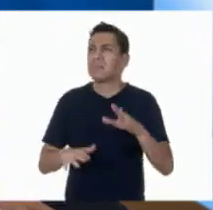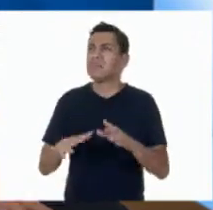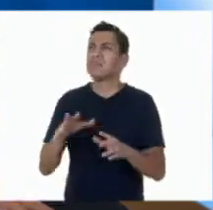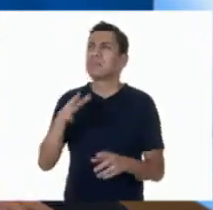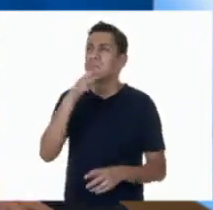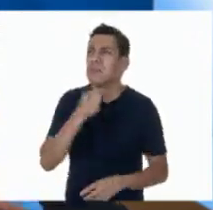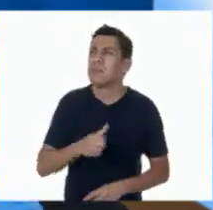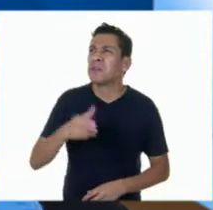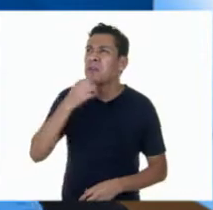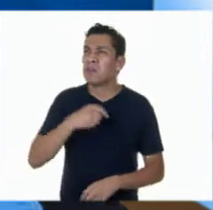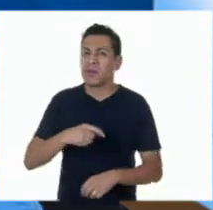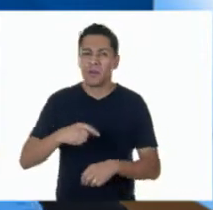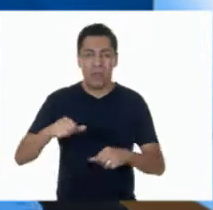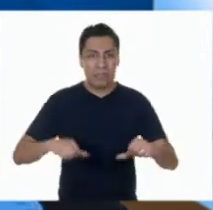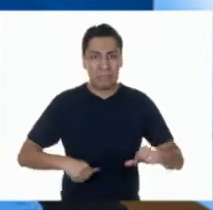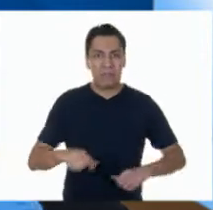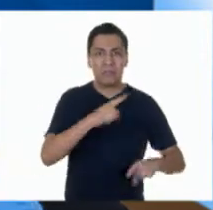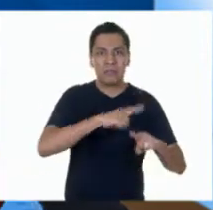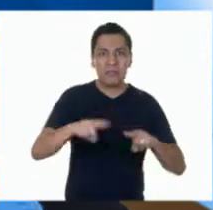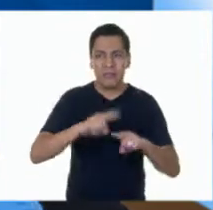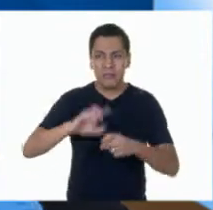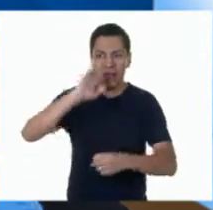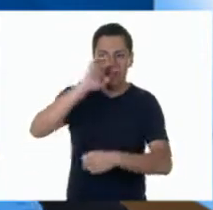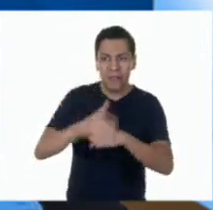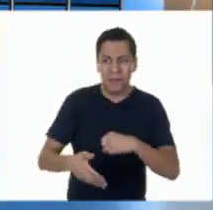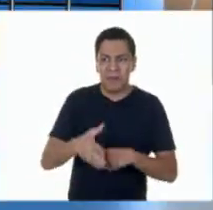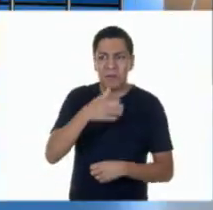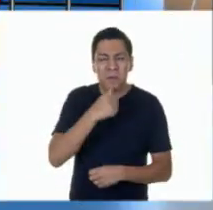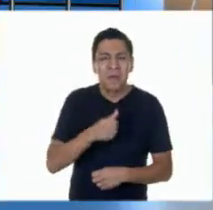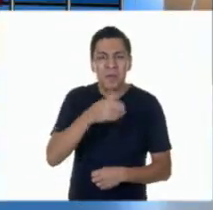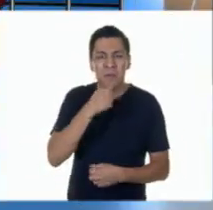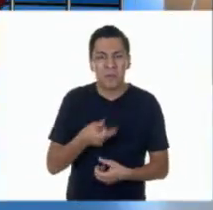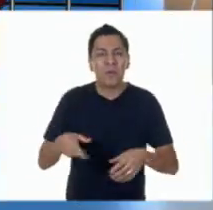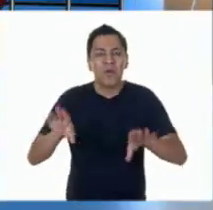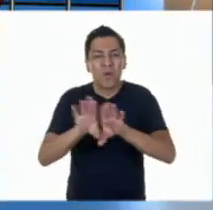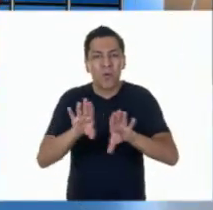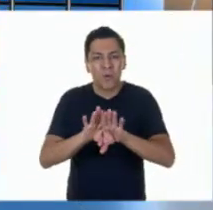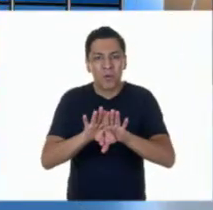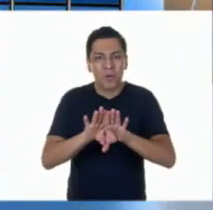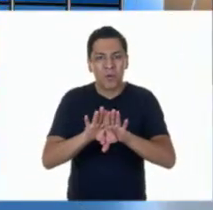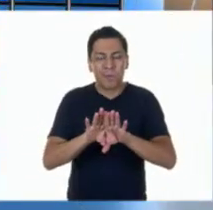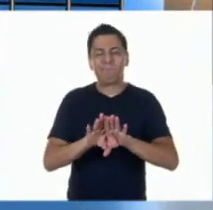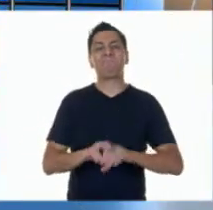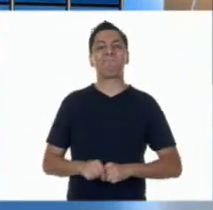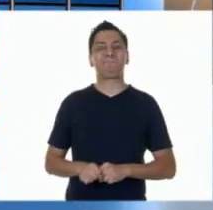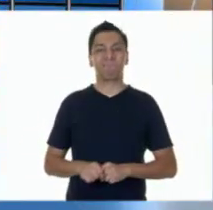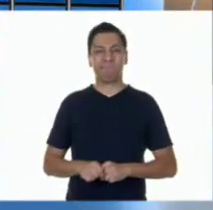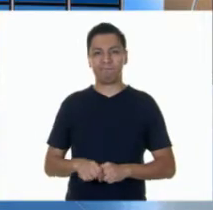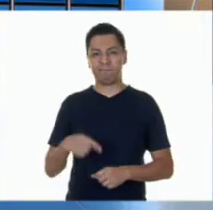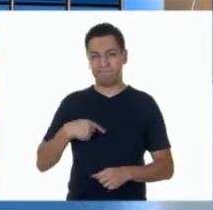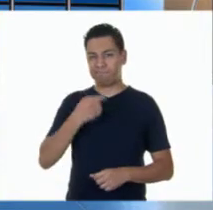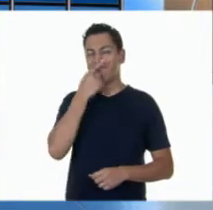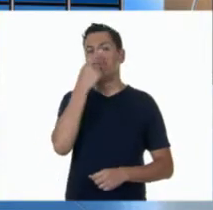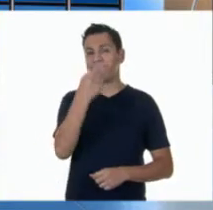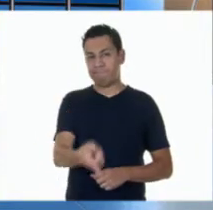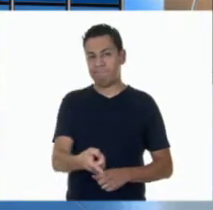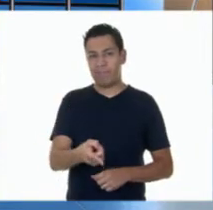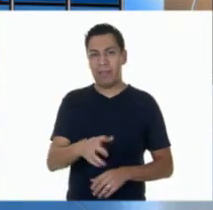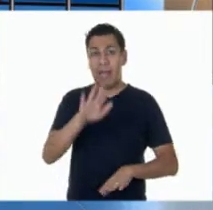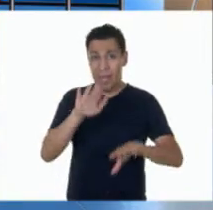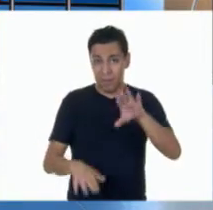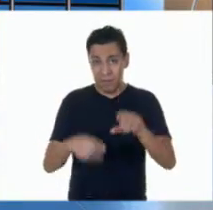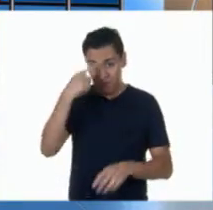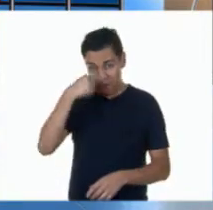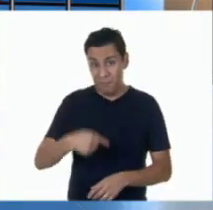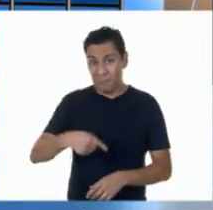no logro terminar algunas de las actividades que me toman mucho tiempo. Debo decirles que en algunas ocasiones no es sencillo